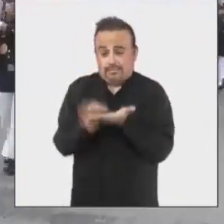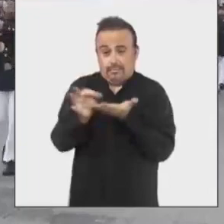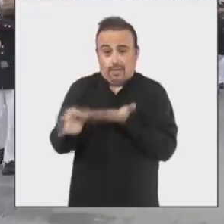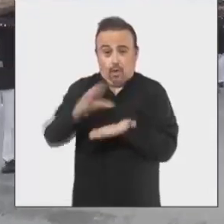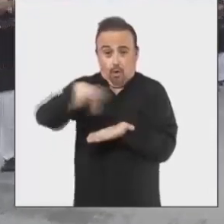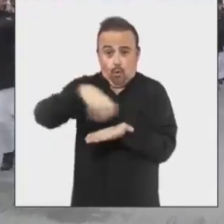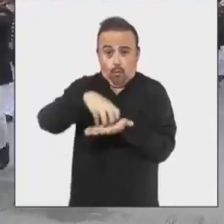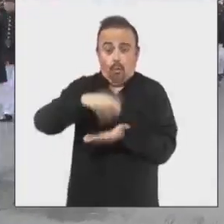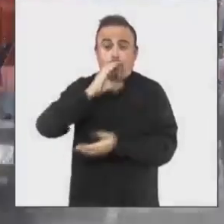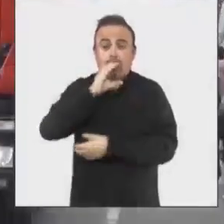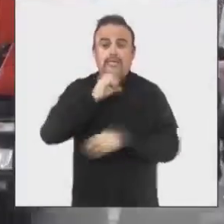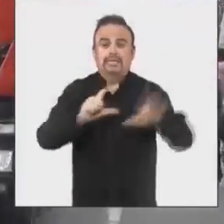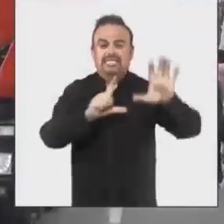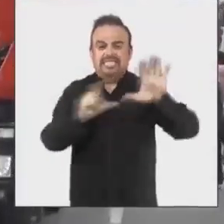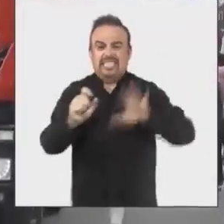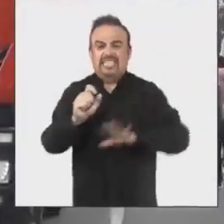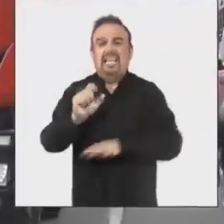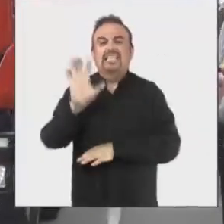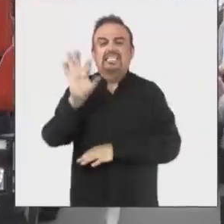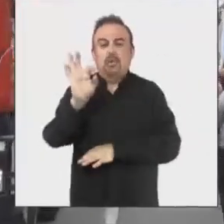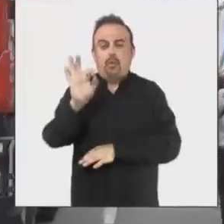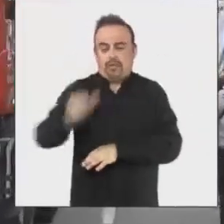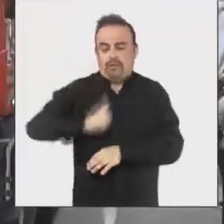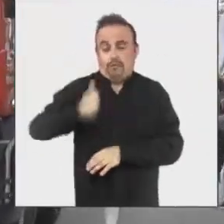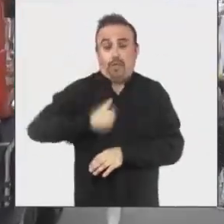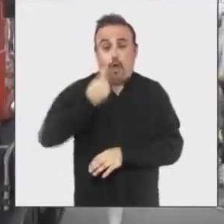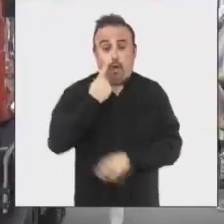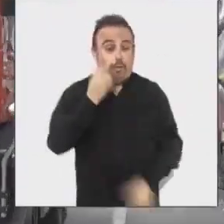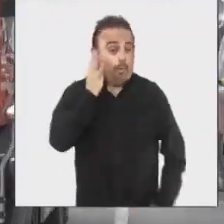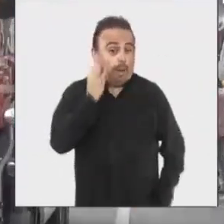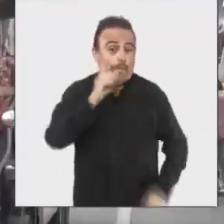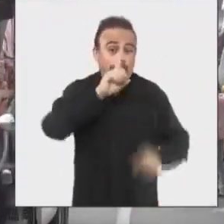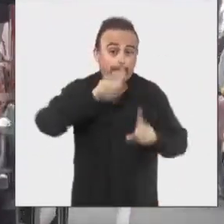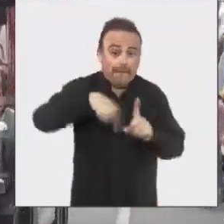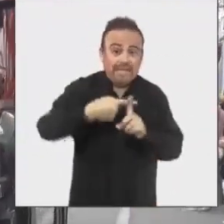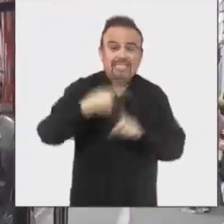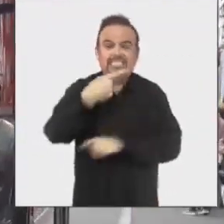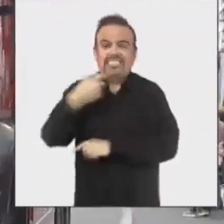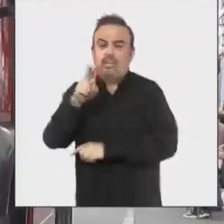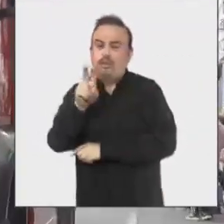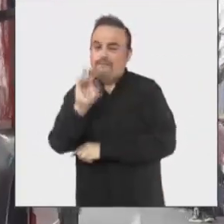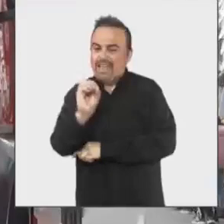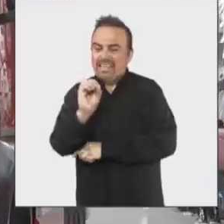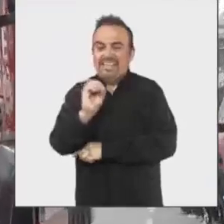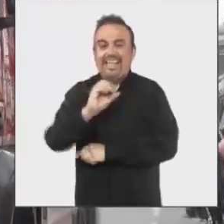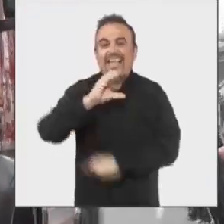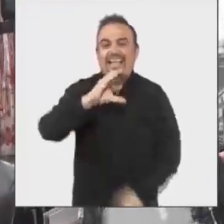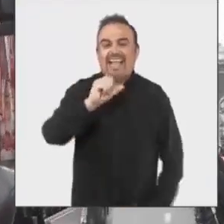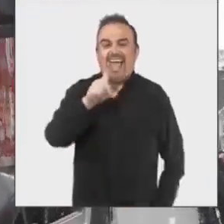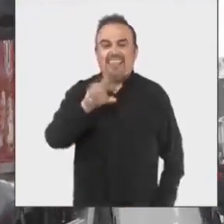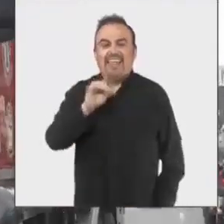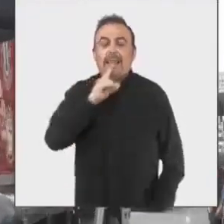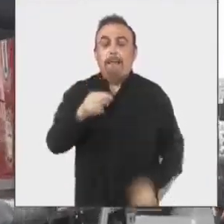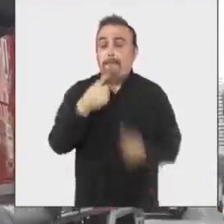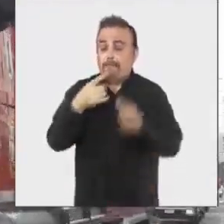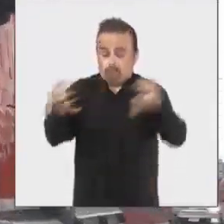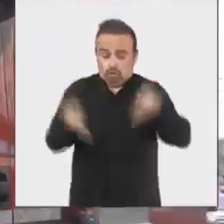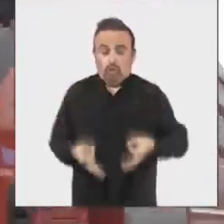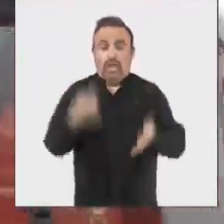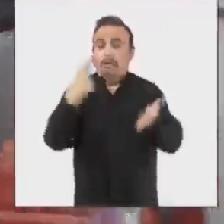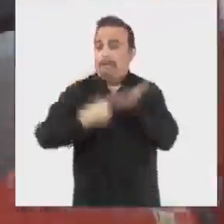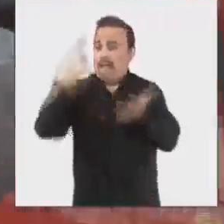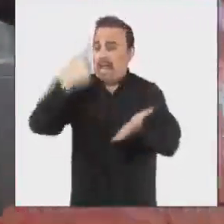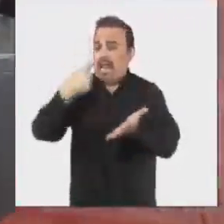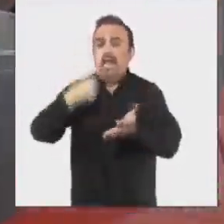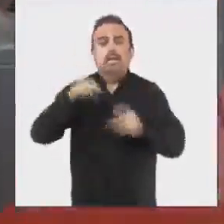Concepción, con sus 750 voluntarios y voluntarias, más 120 cadetes, lo que hace casi un total de mil personas que